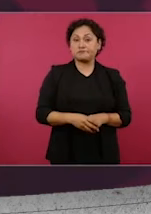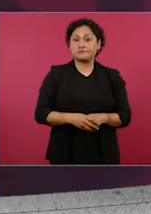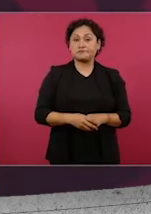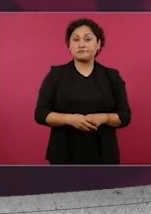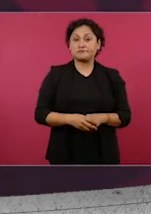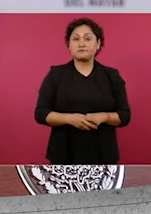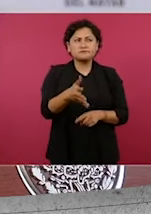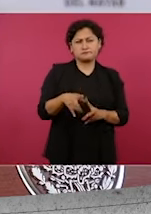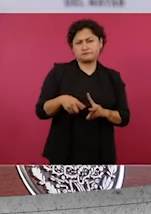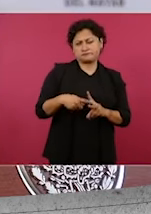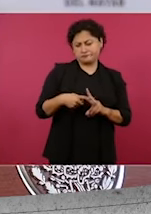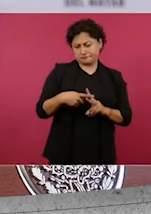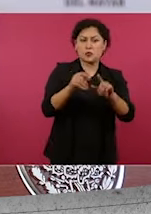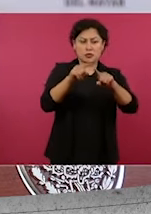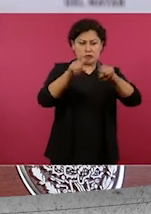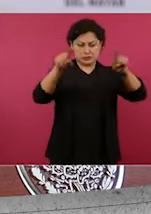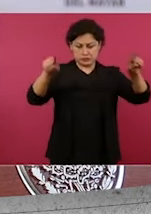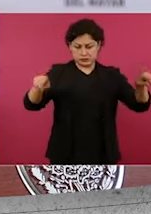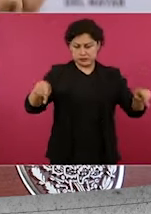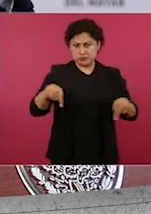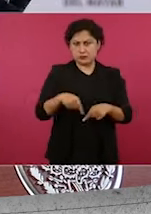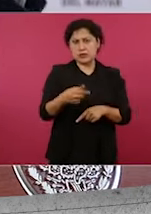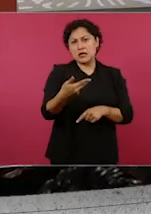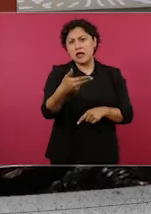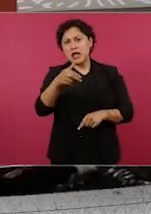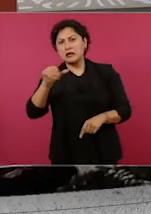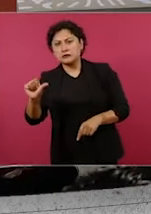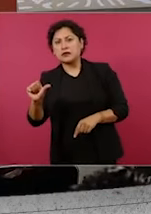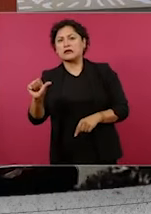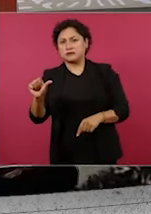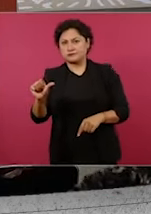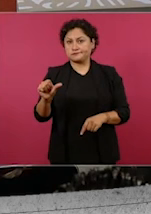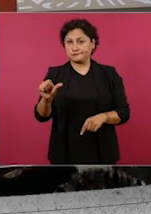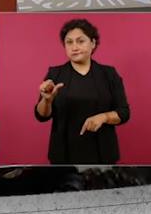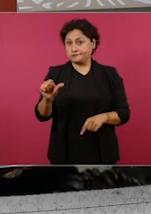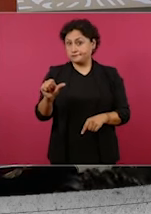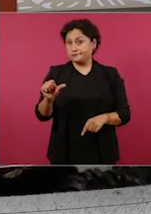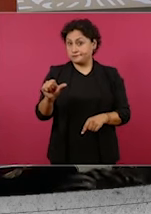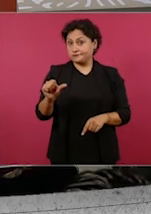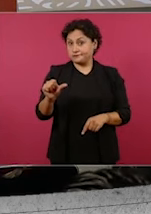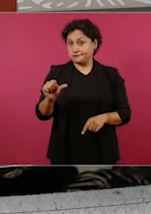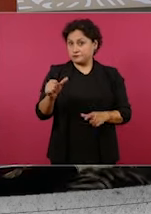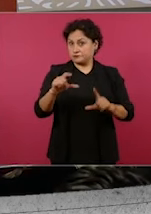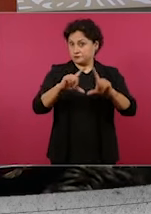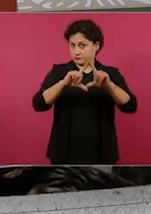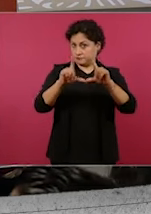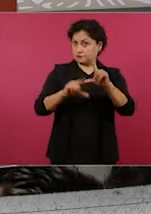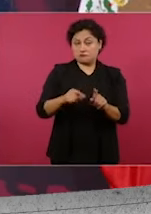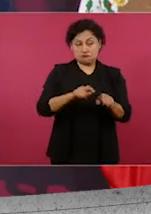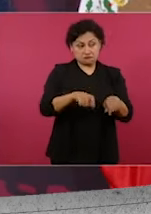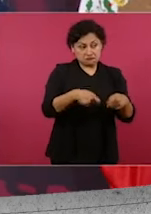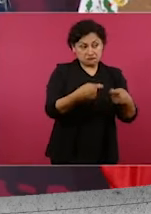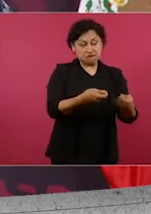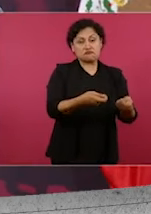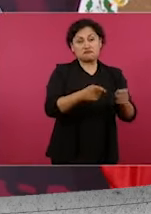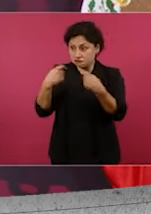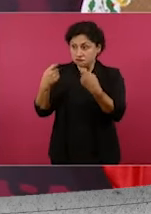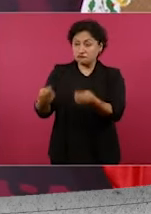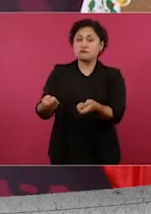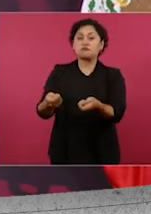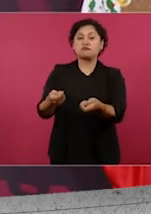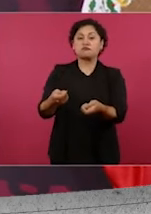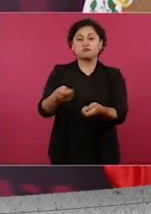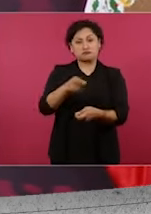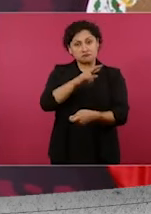100 millones de hectáreas durante el periodo neoliberal, la mitad del territorio. Muchos propietarios